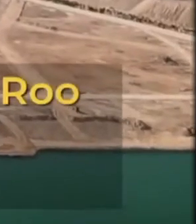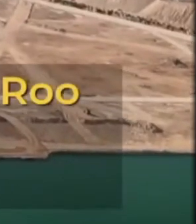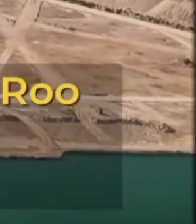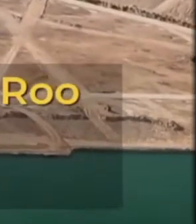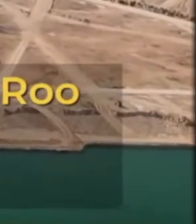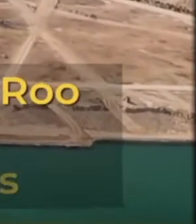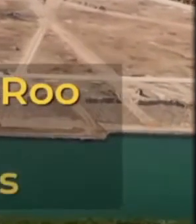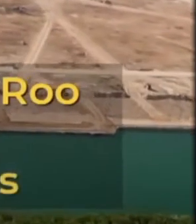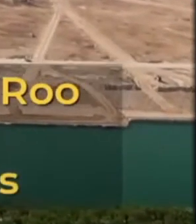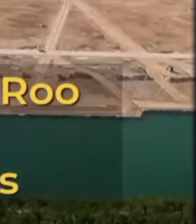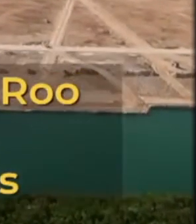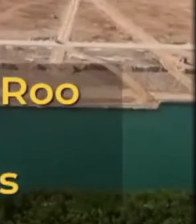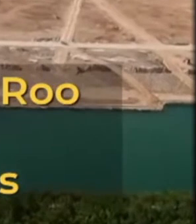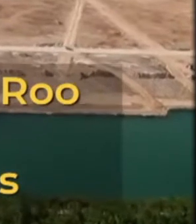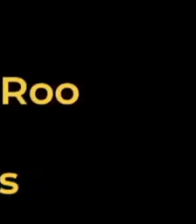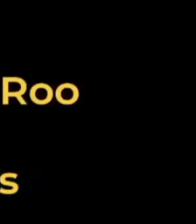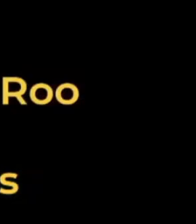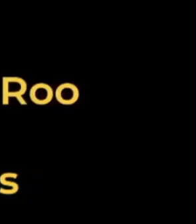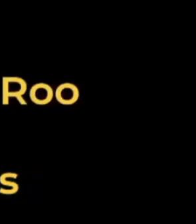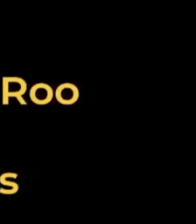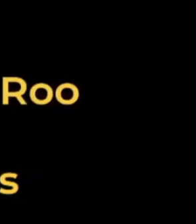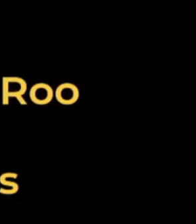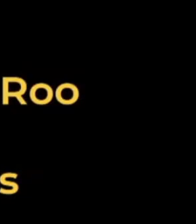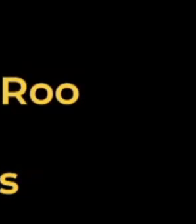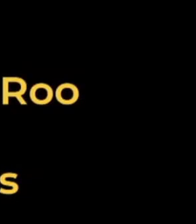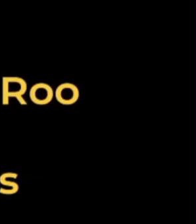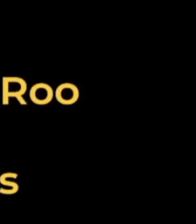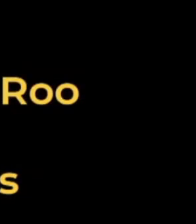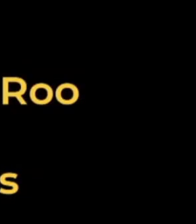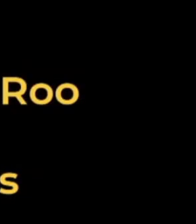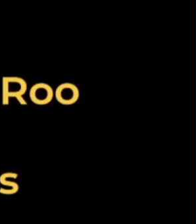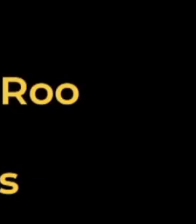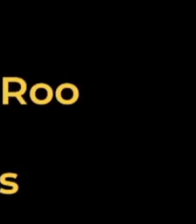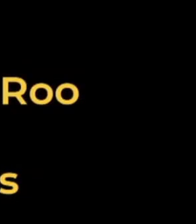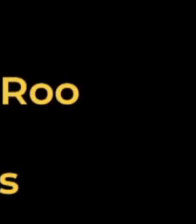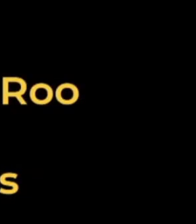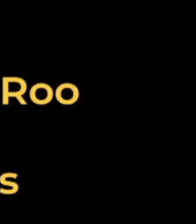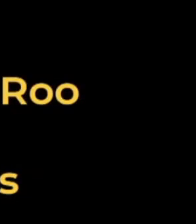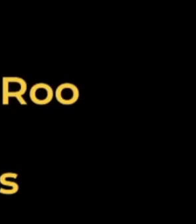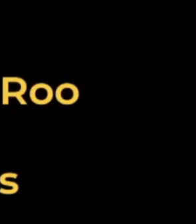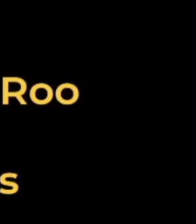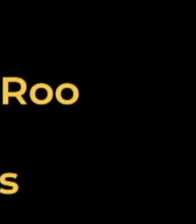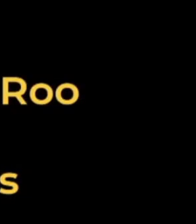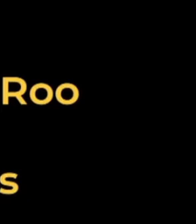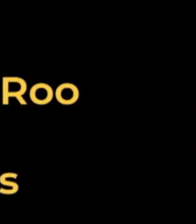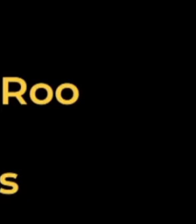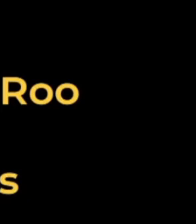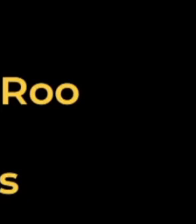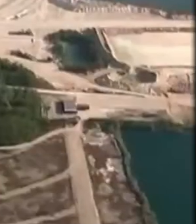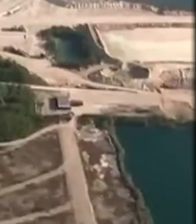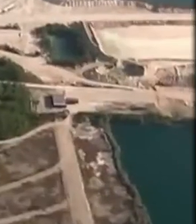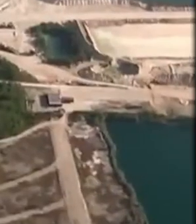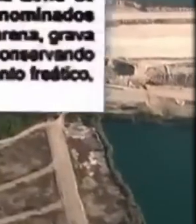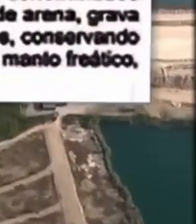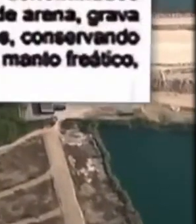otorgó a Calica un segundo permiso esta vez para extraer la piedra caliza por encima del manto freático en otros